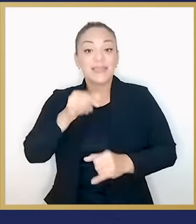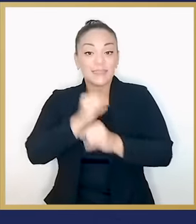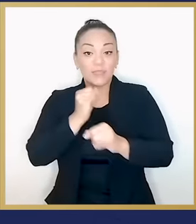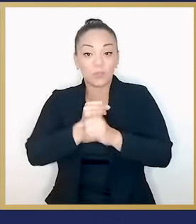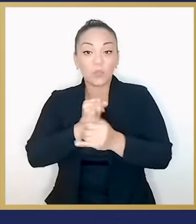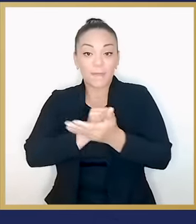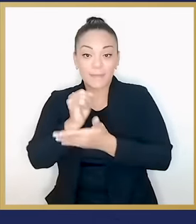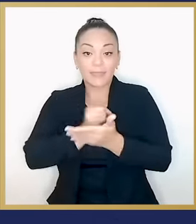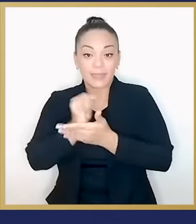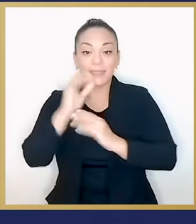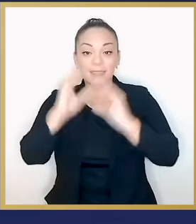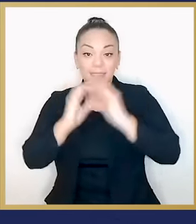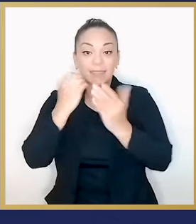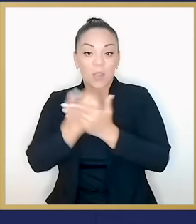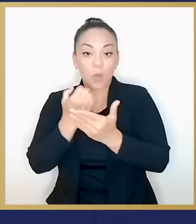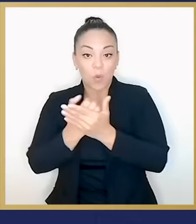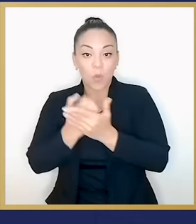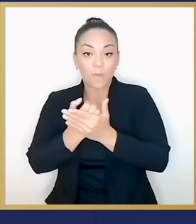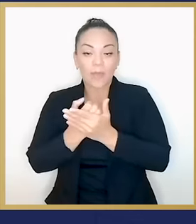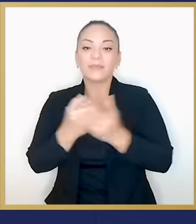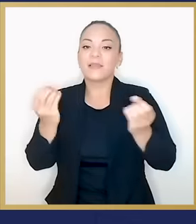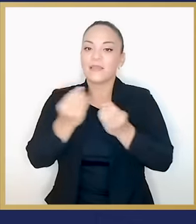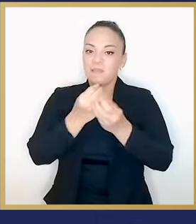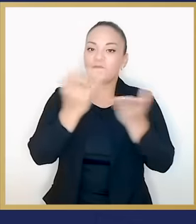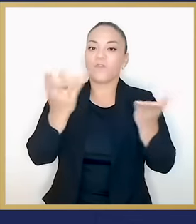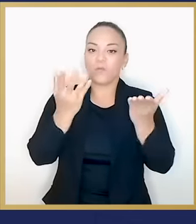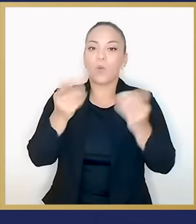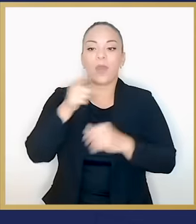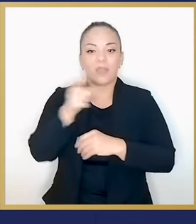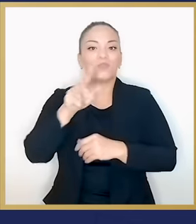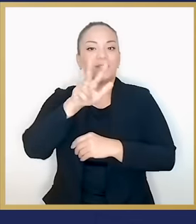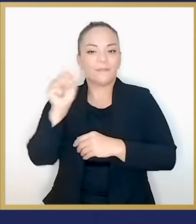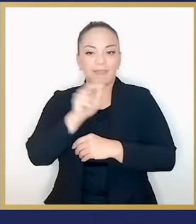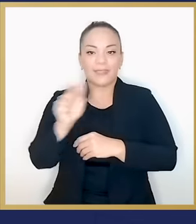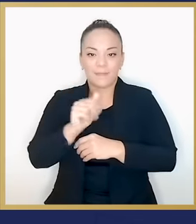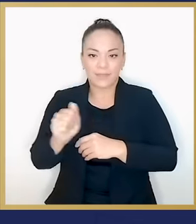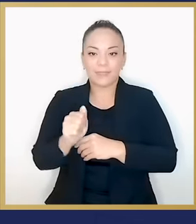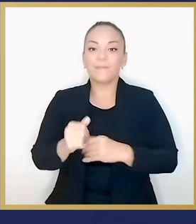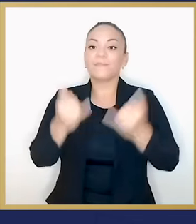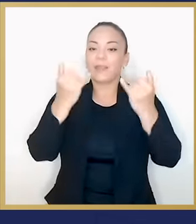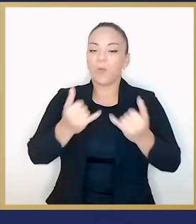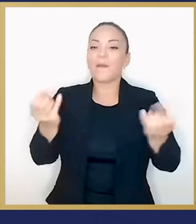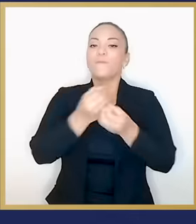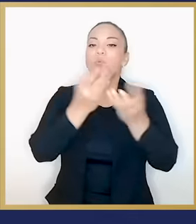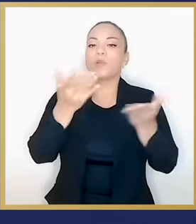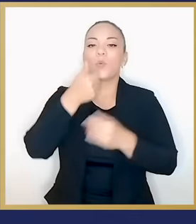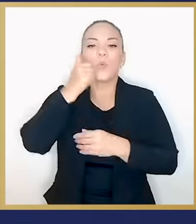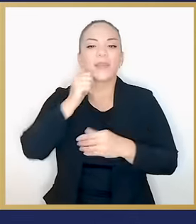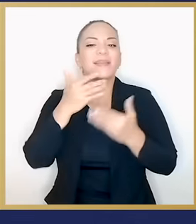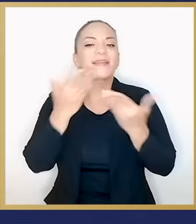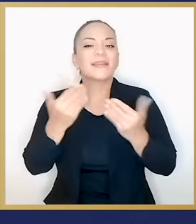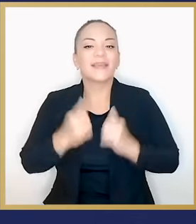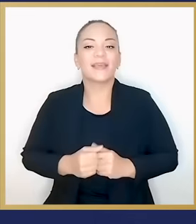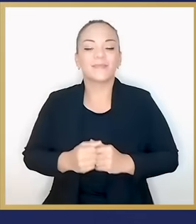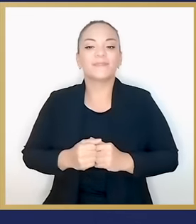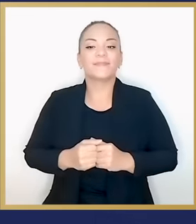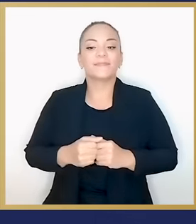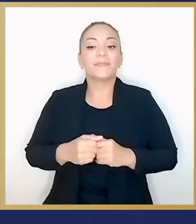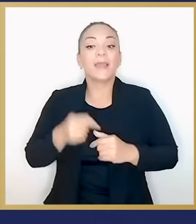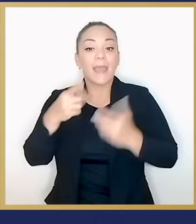Investigaciones en Ciencias Económicas. Es un reporte que hace cada tres meses y en esta ocasión publicó ayer las expectativas